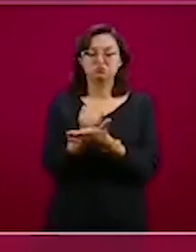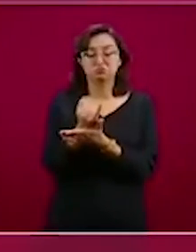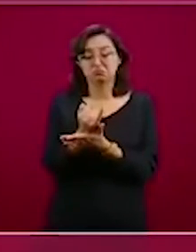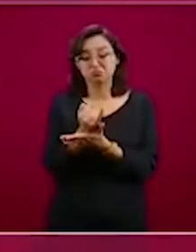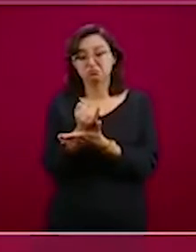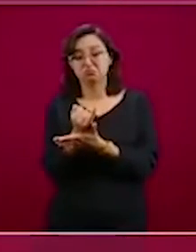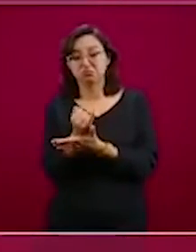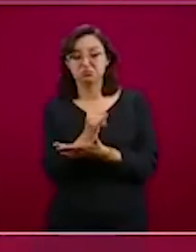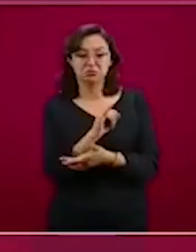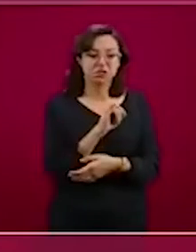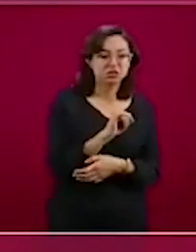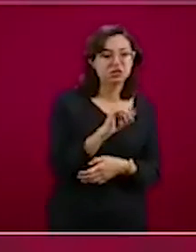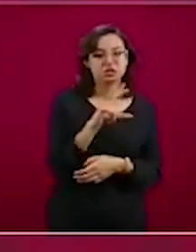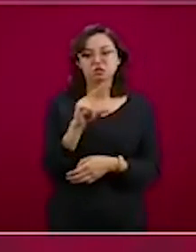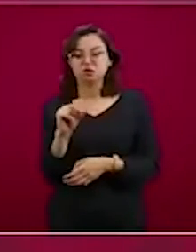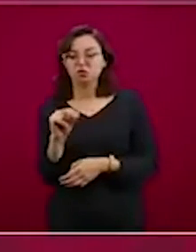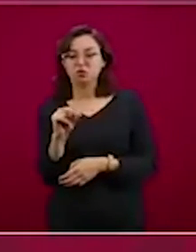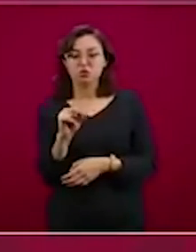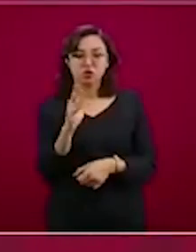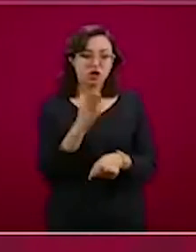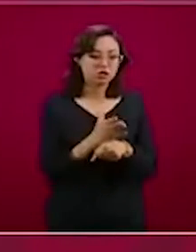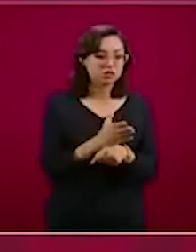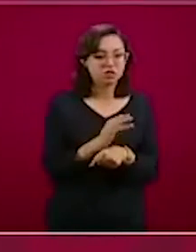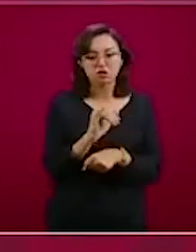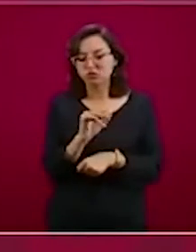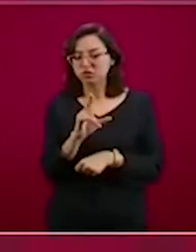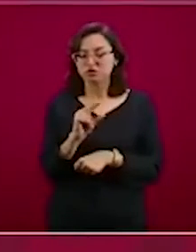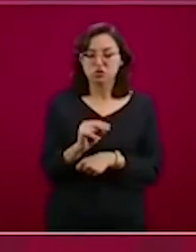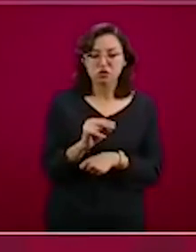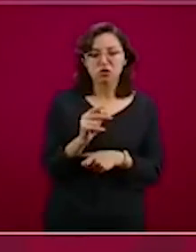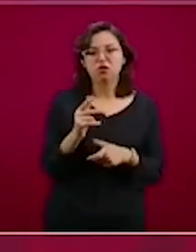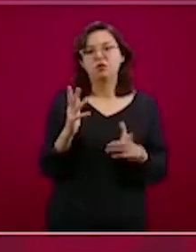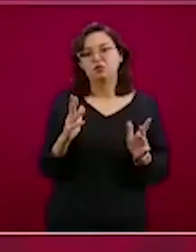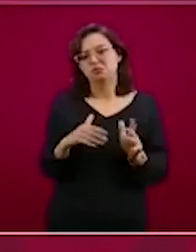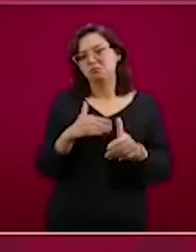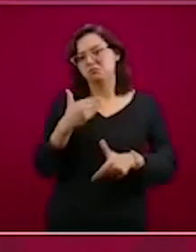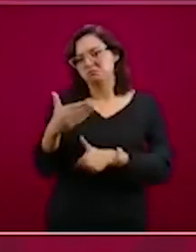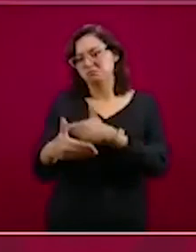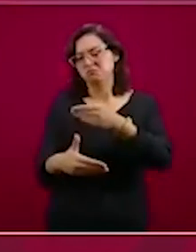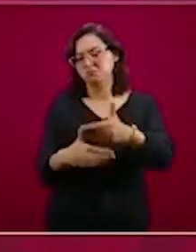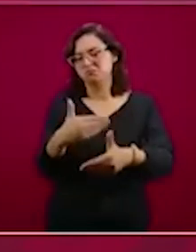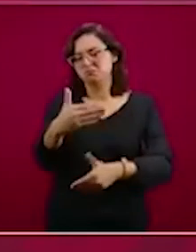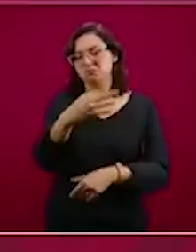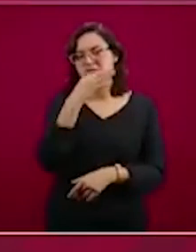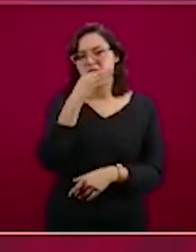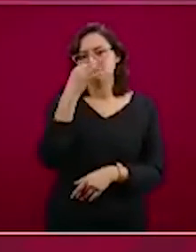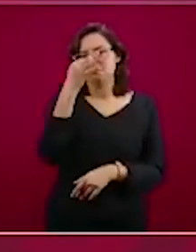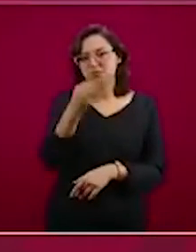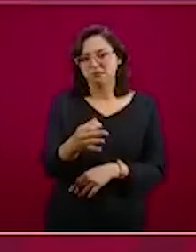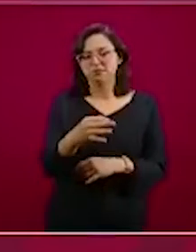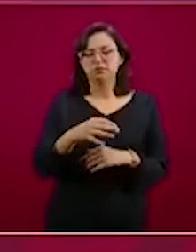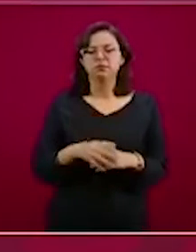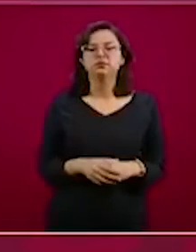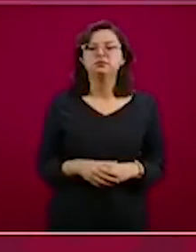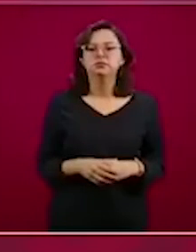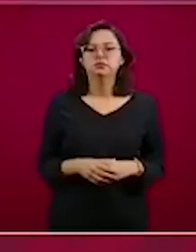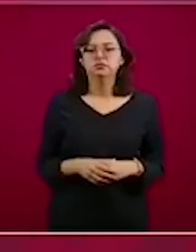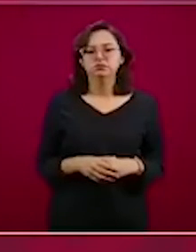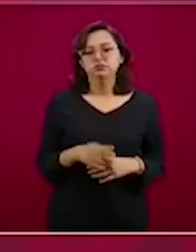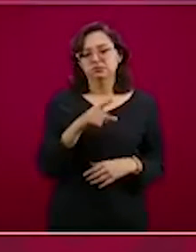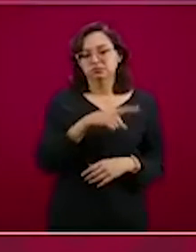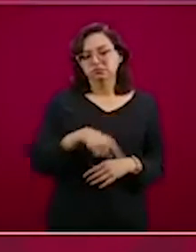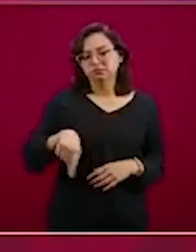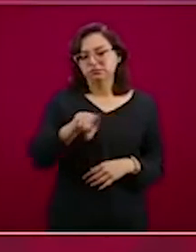un restaurante, donde se dio el encuentro con supuestos huachicoleros. Haremos de su conocimiento la sanción una vez que termine la